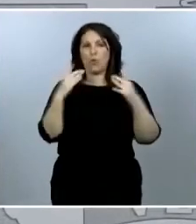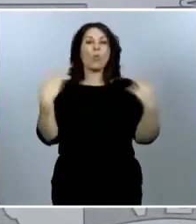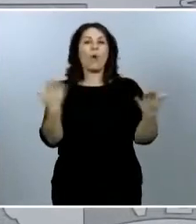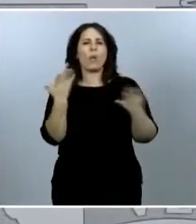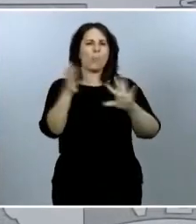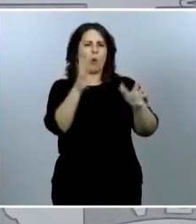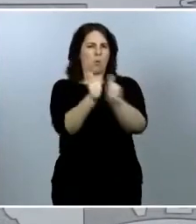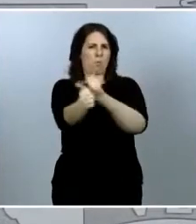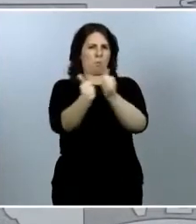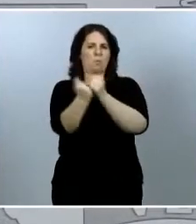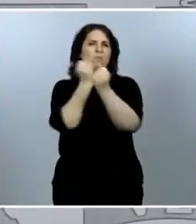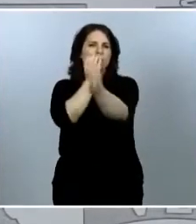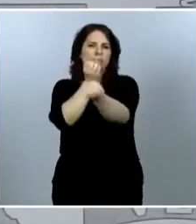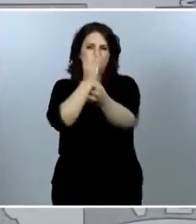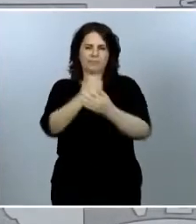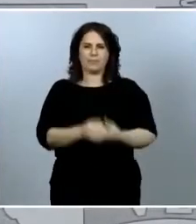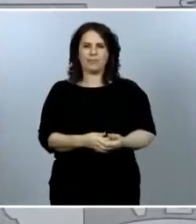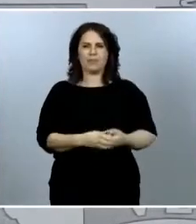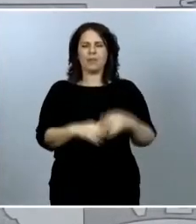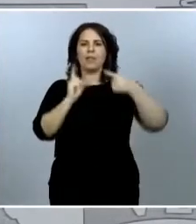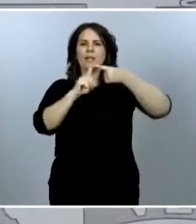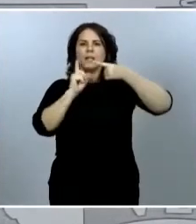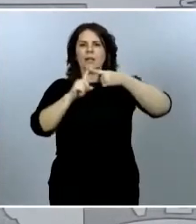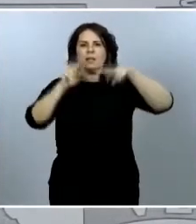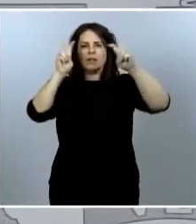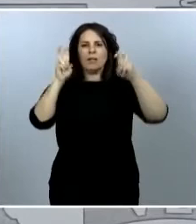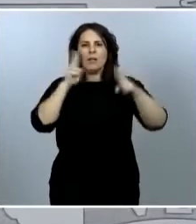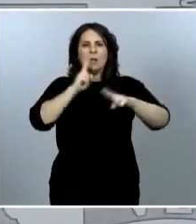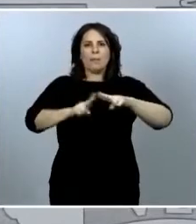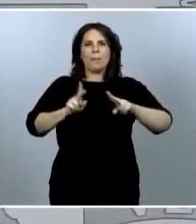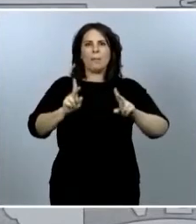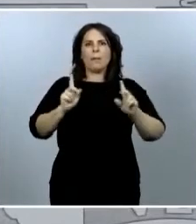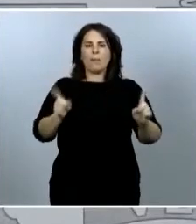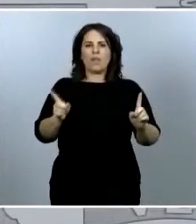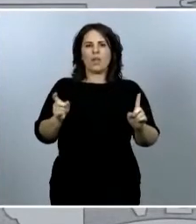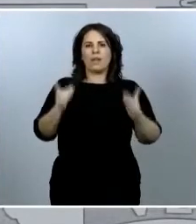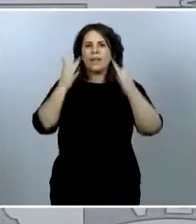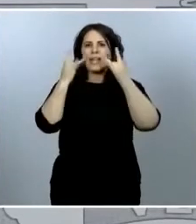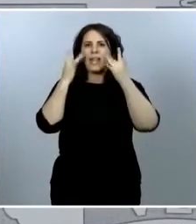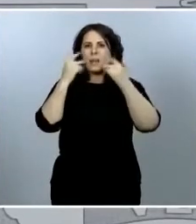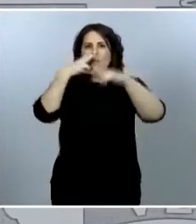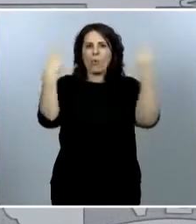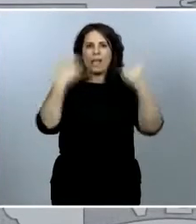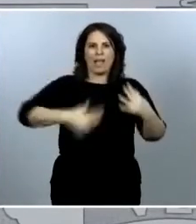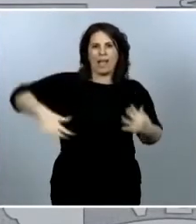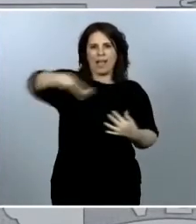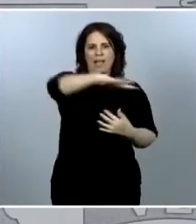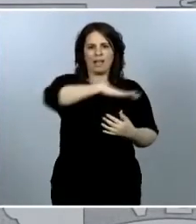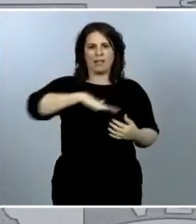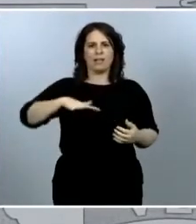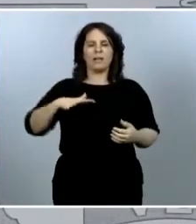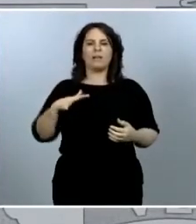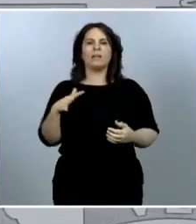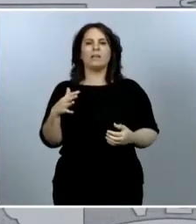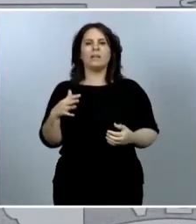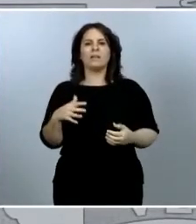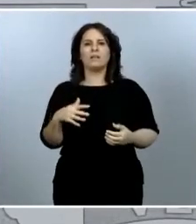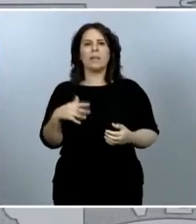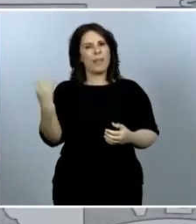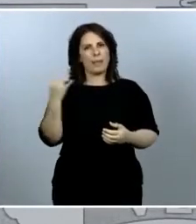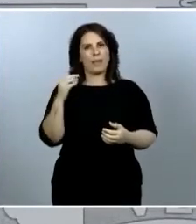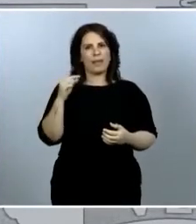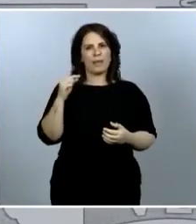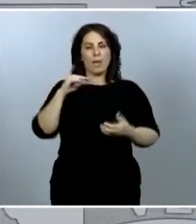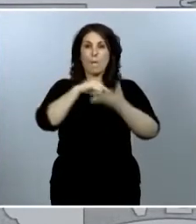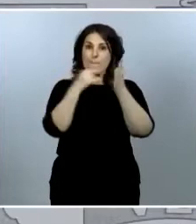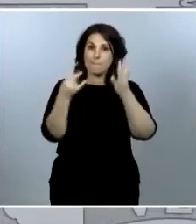en lo relativo a la prevención y a la higiene pública, adaptarán, o adoptarán, mejor dicho, planes y estrategias de actuación para